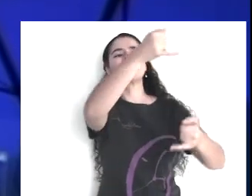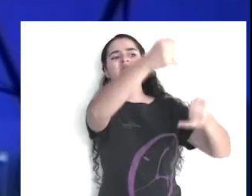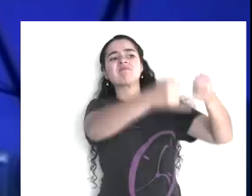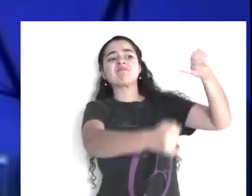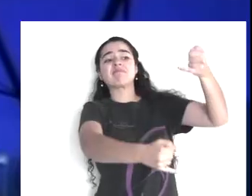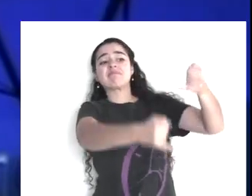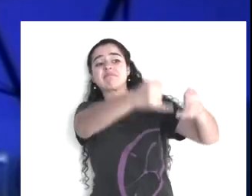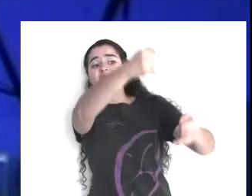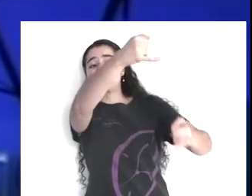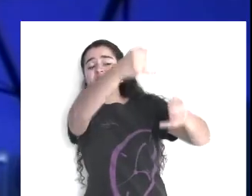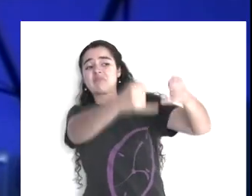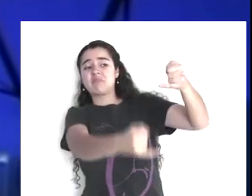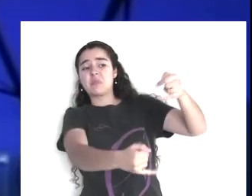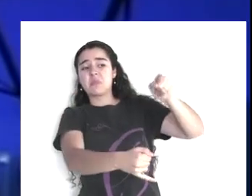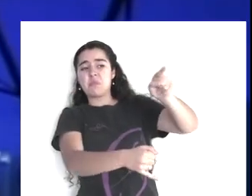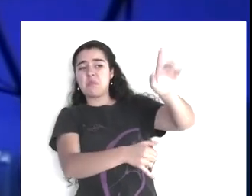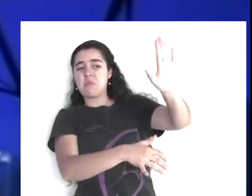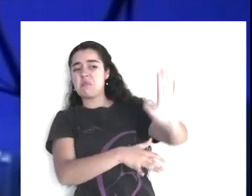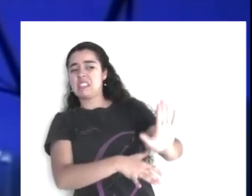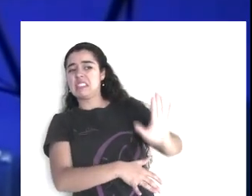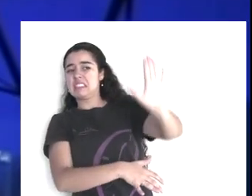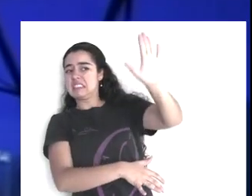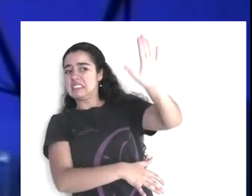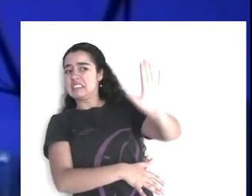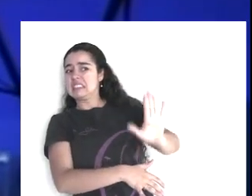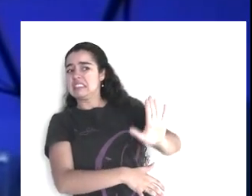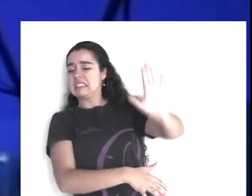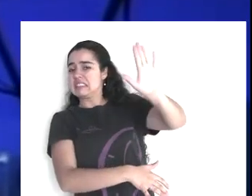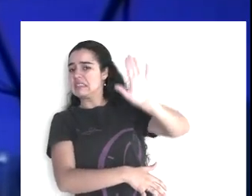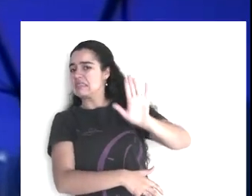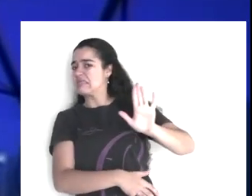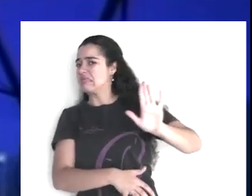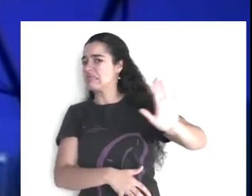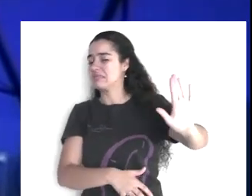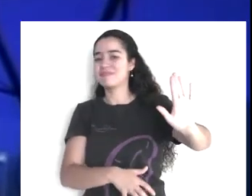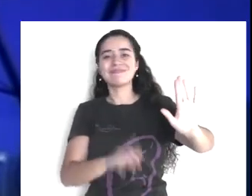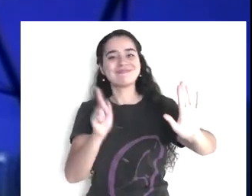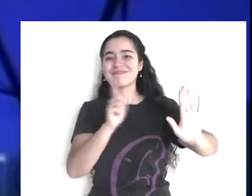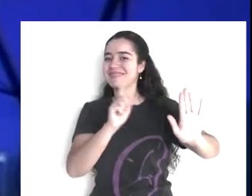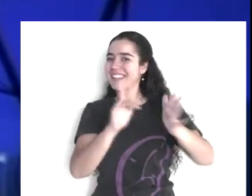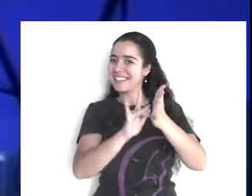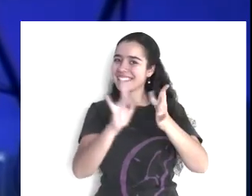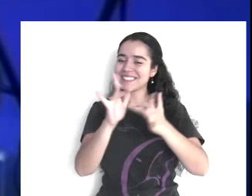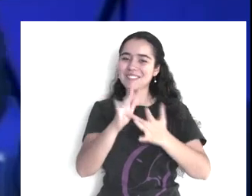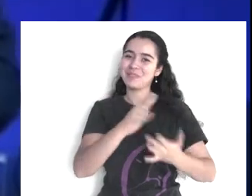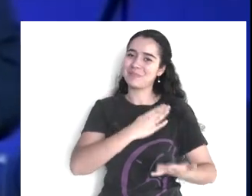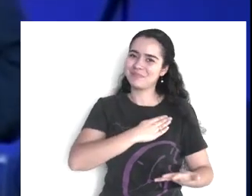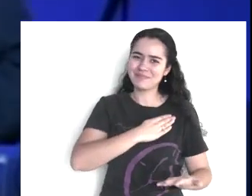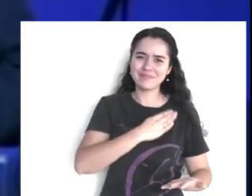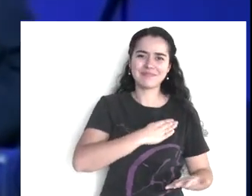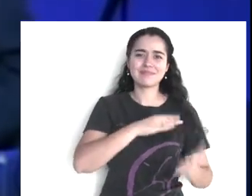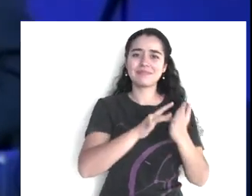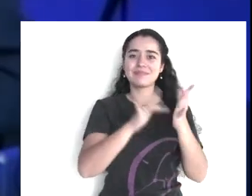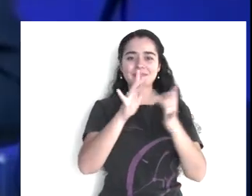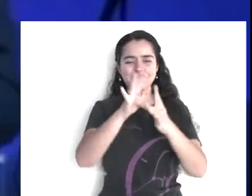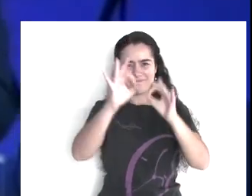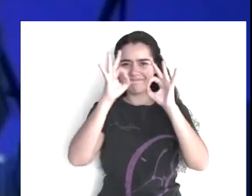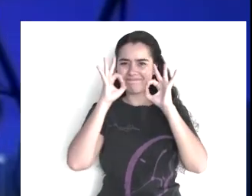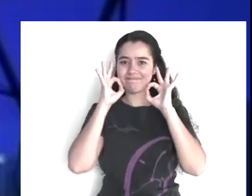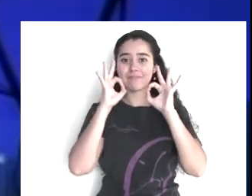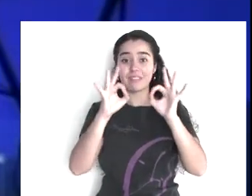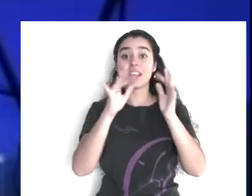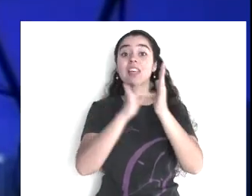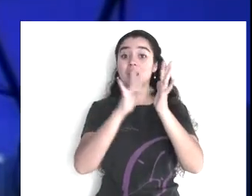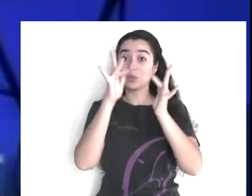la sola apariencia, no? porque como Dios, pues tenía ese poder de ver el